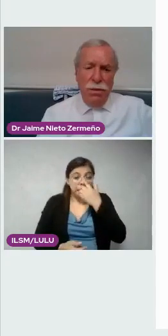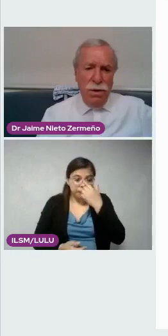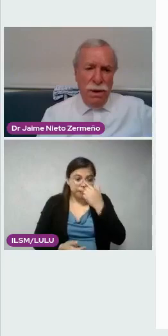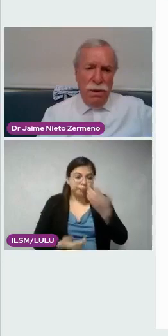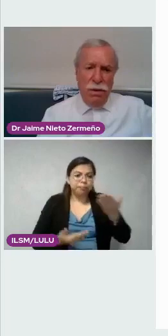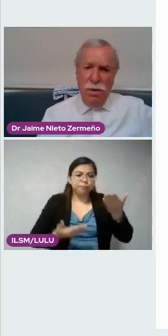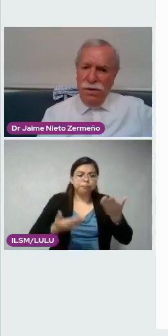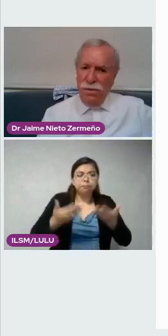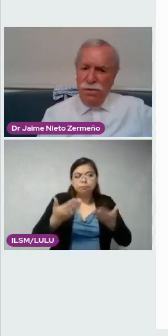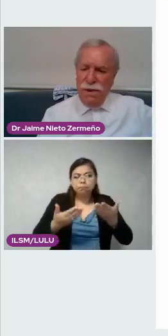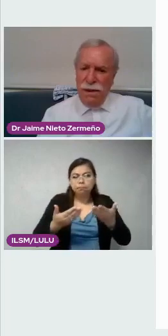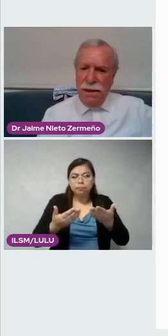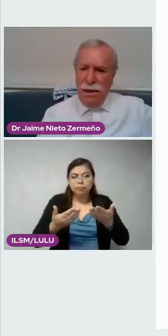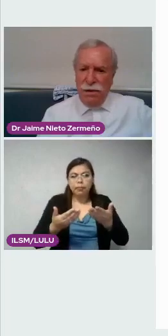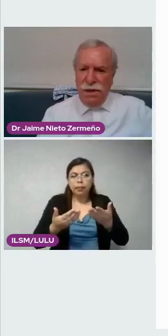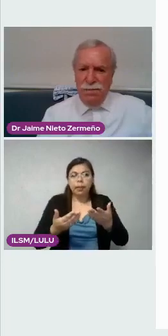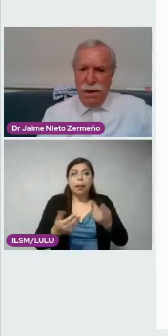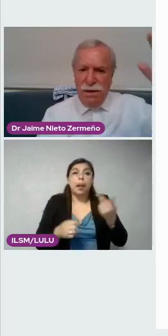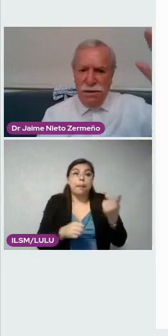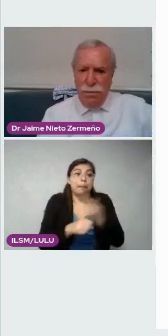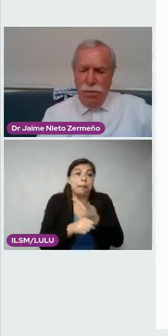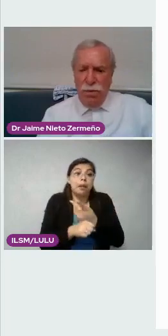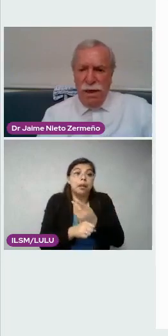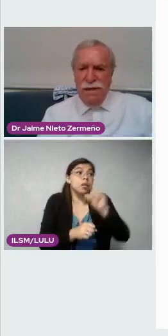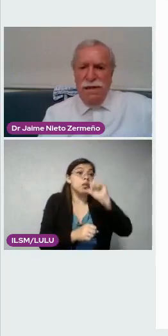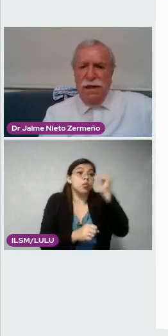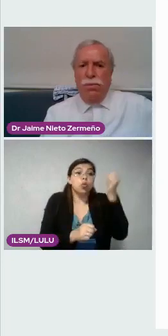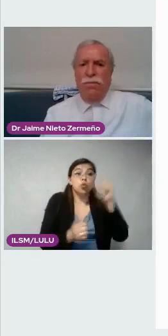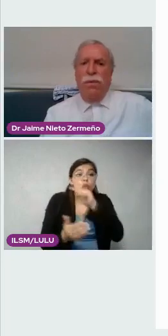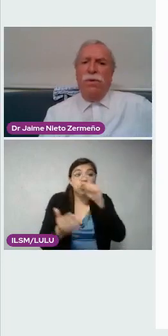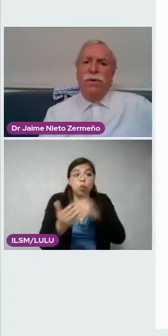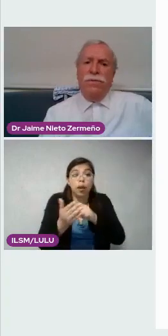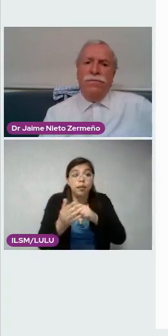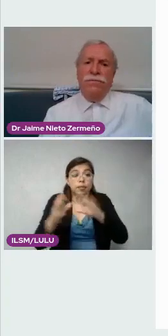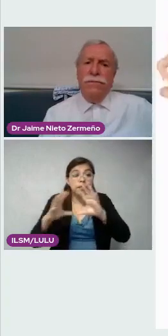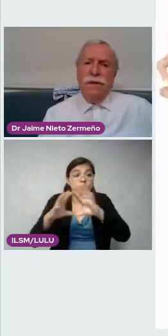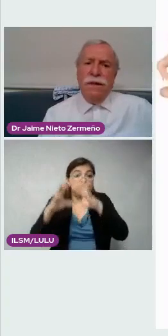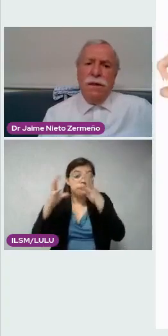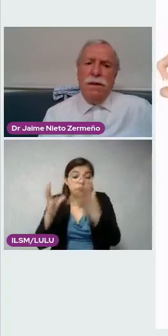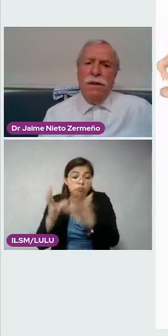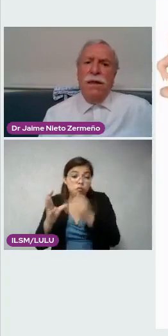con lo que sucede en otras partes del mundo. La que sigue, por favor.